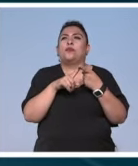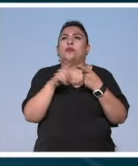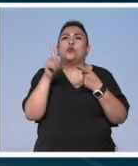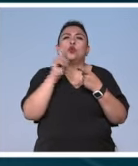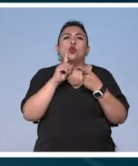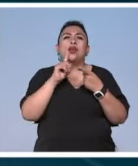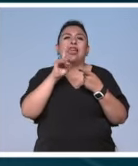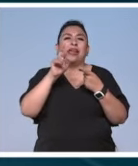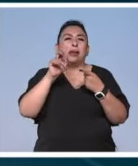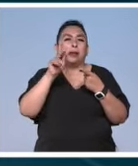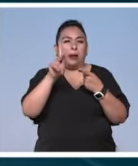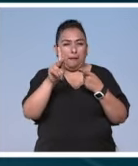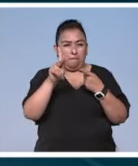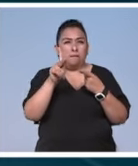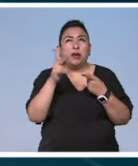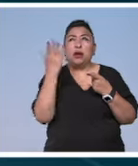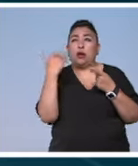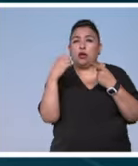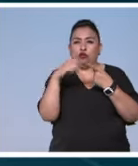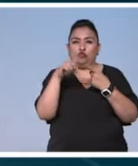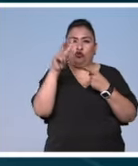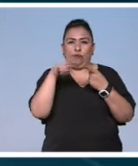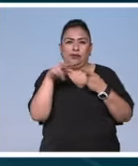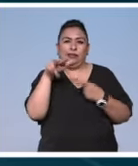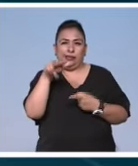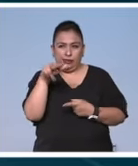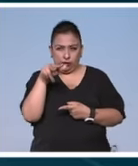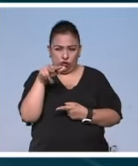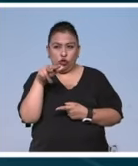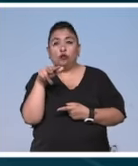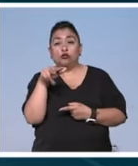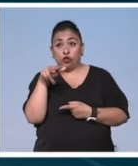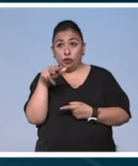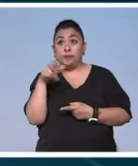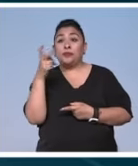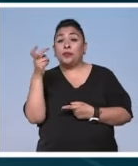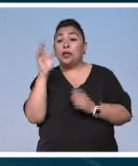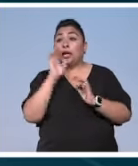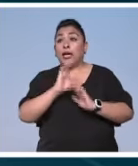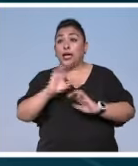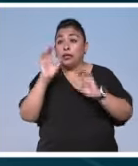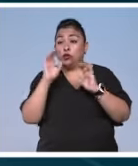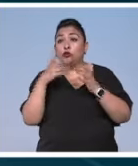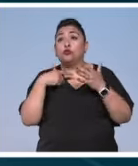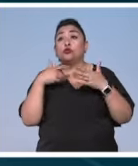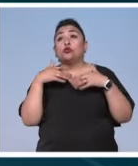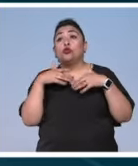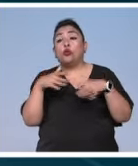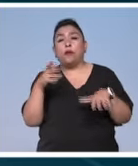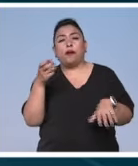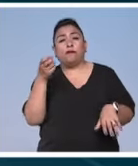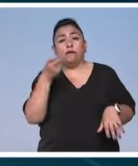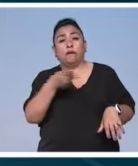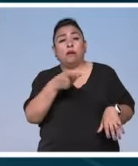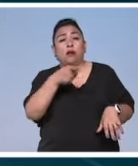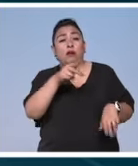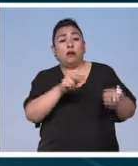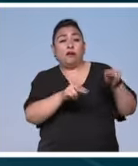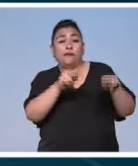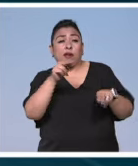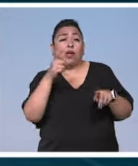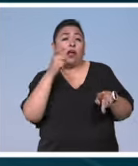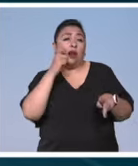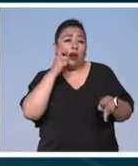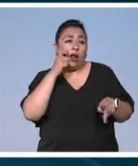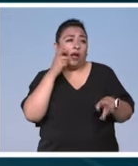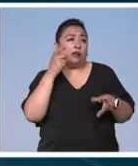rapera en 2018 y es una canción que tiene que ver con los privilegios de clase de